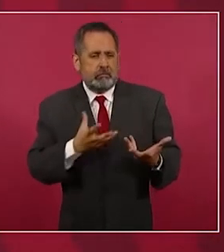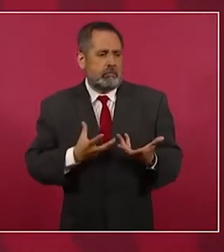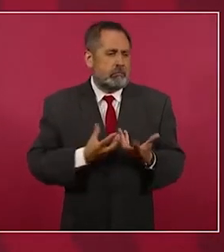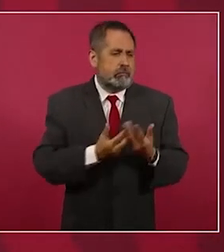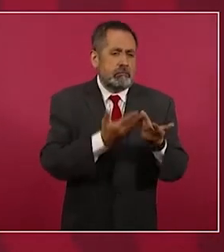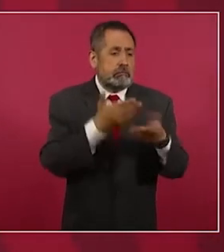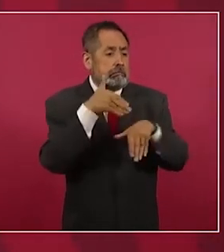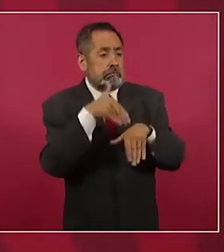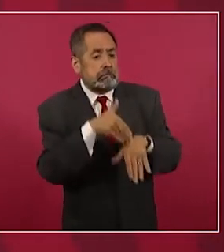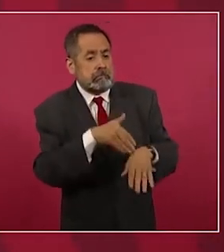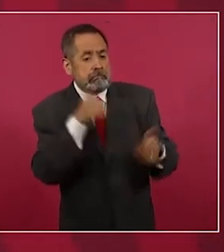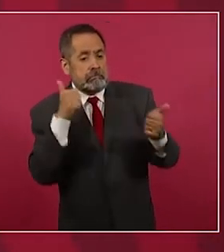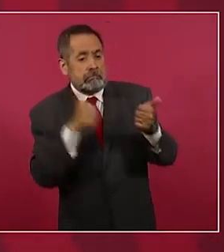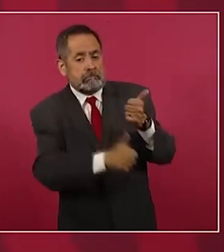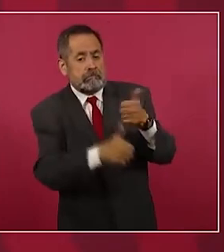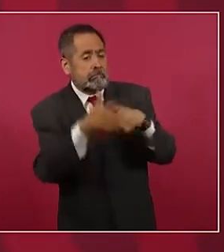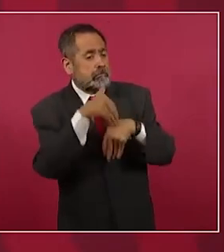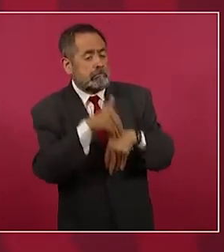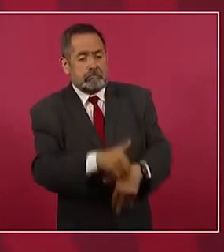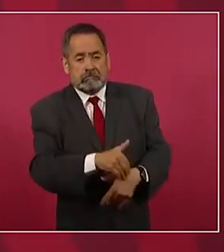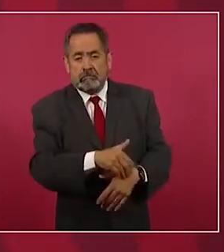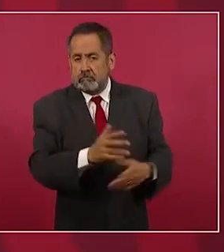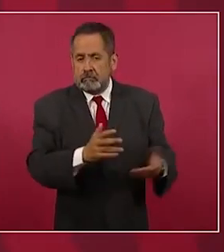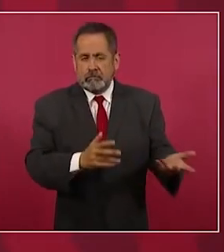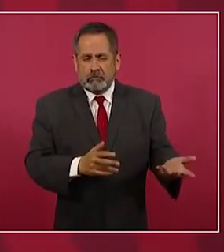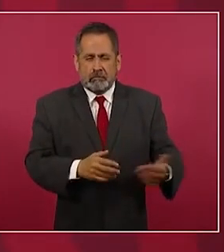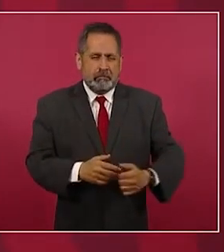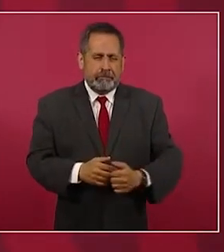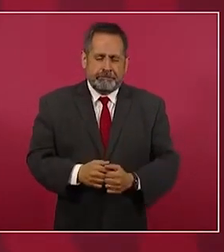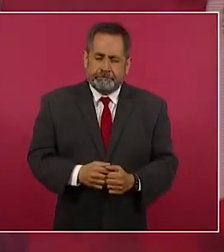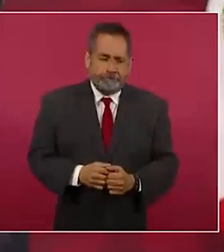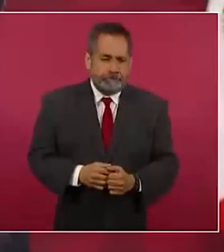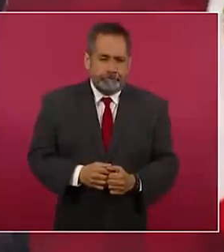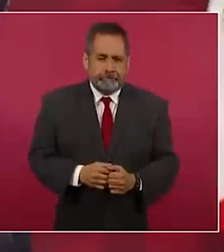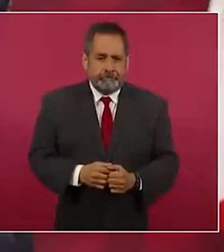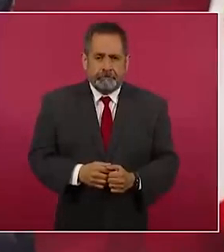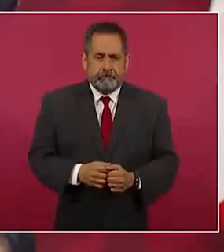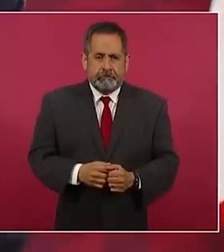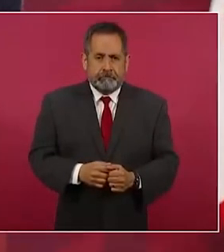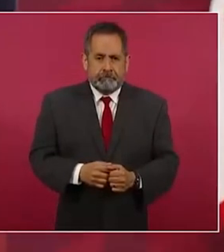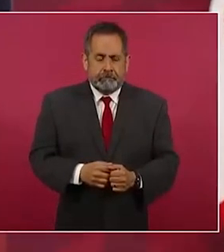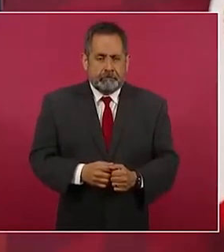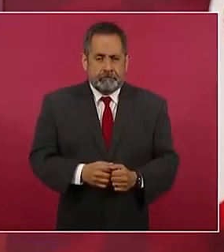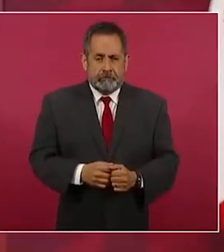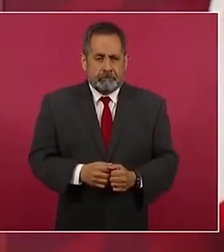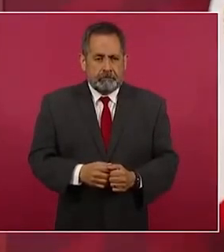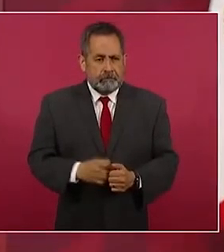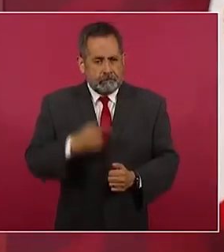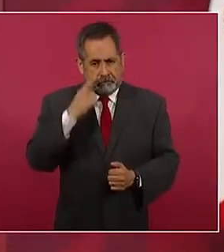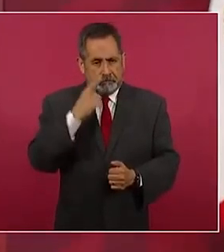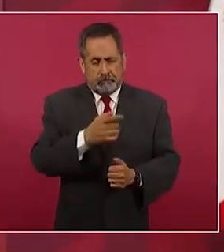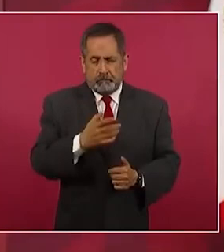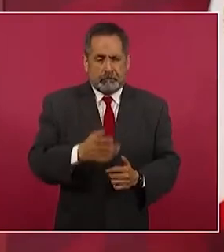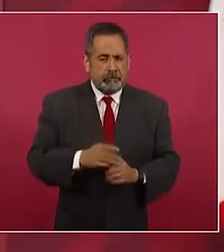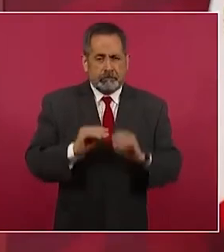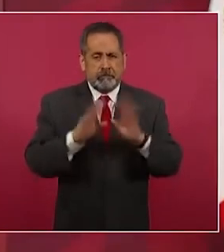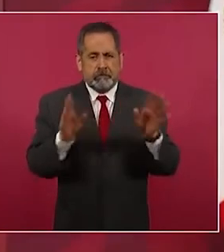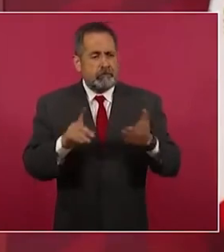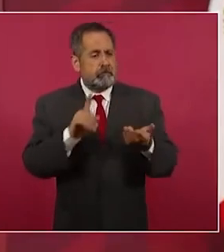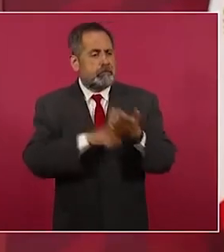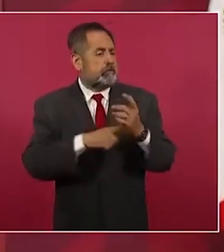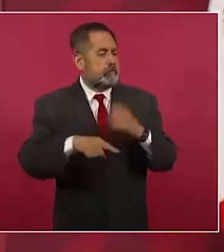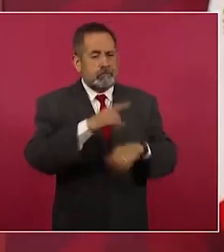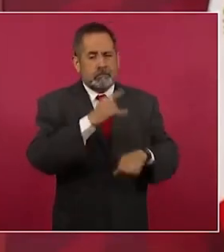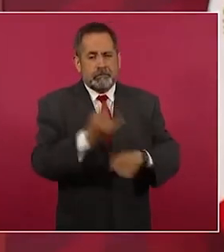sometidos completamente y se vio con mucha claridad que los